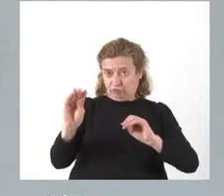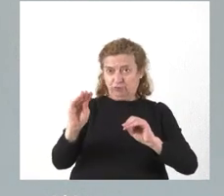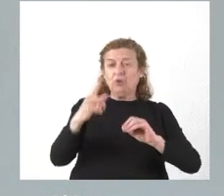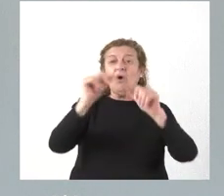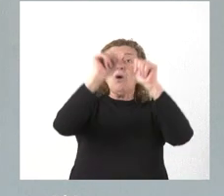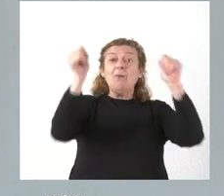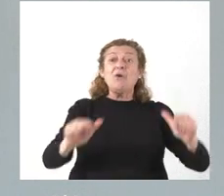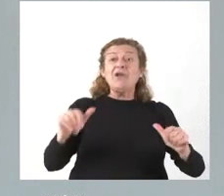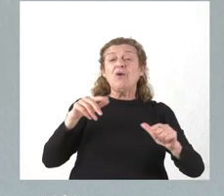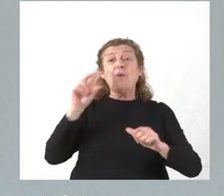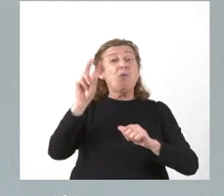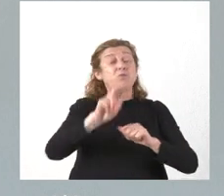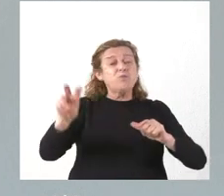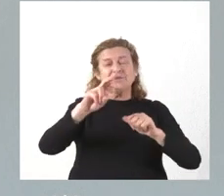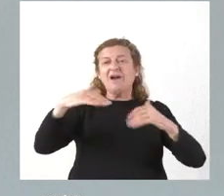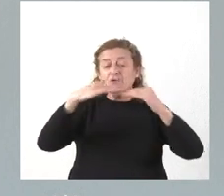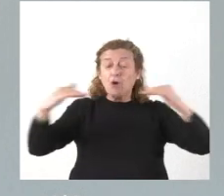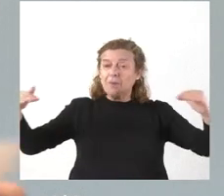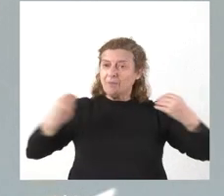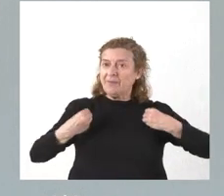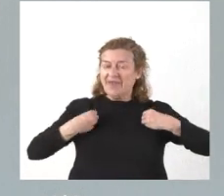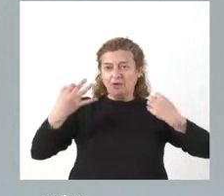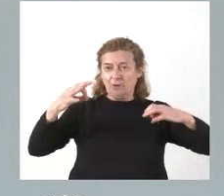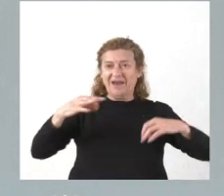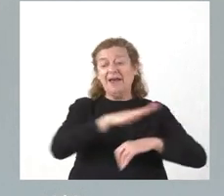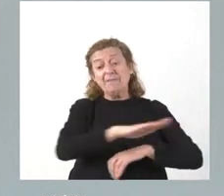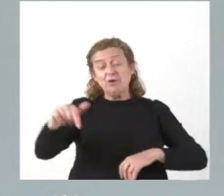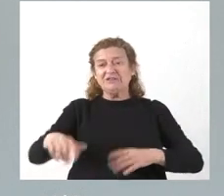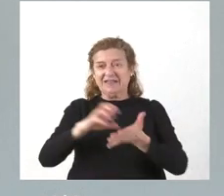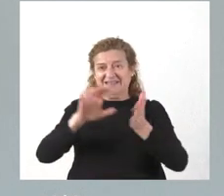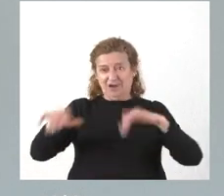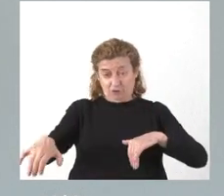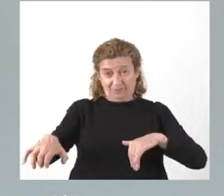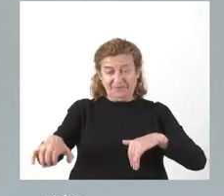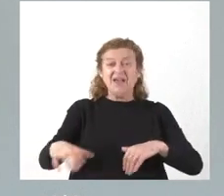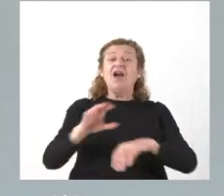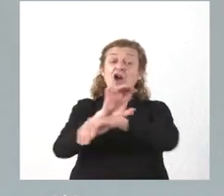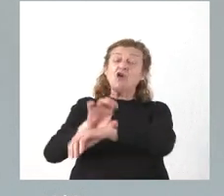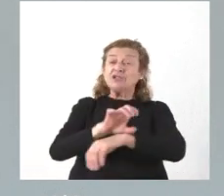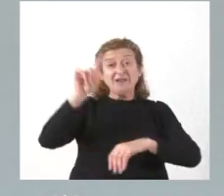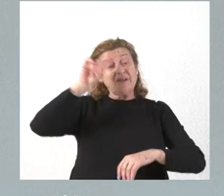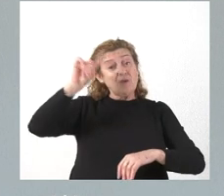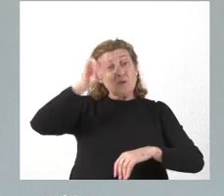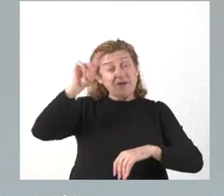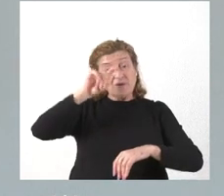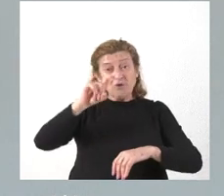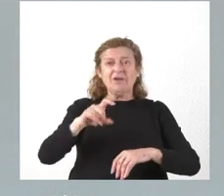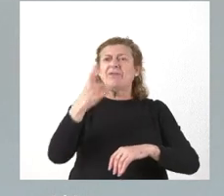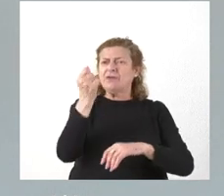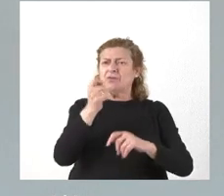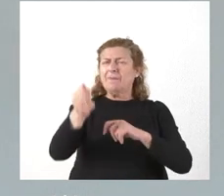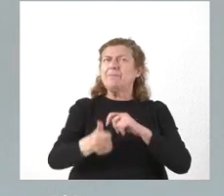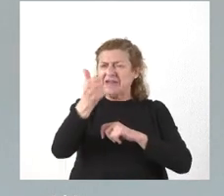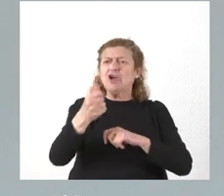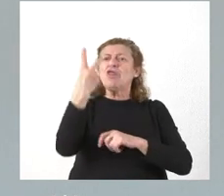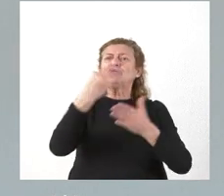la normalización de la vida de los menores en Castilla y León. La Consejería de Educación invertirá más de dos